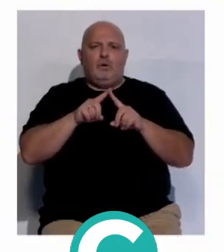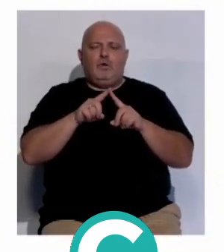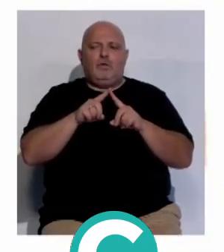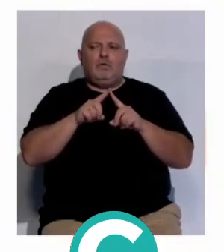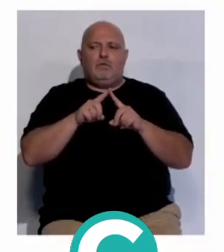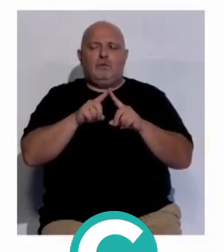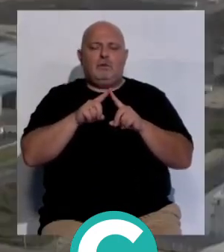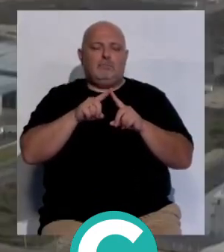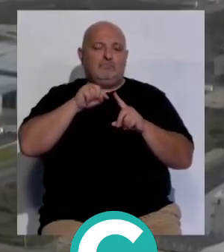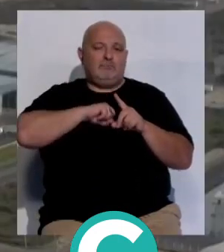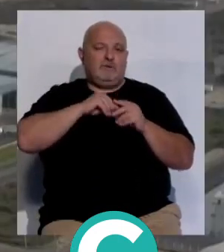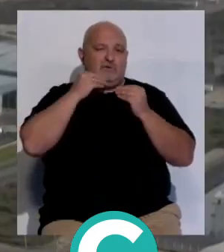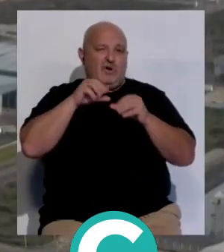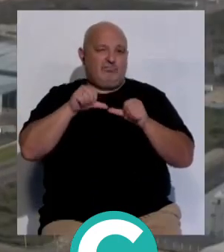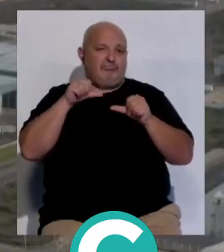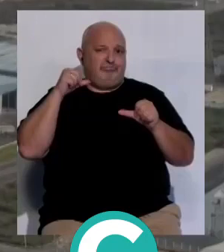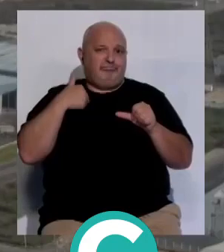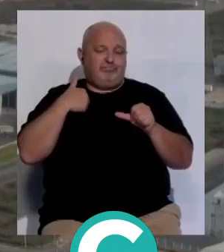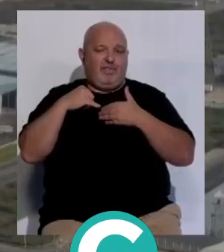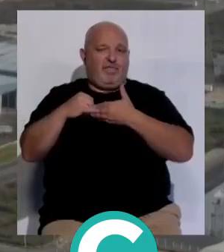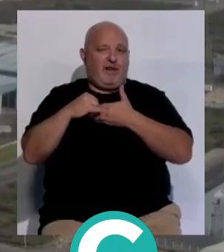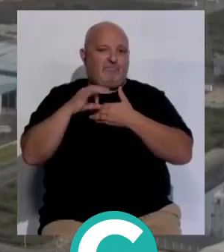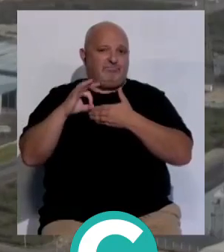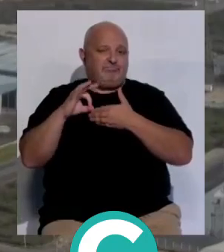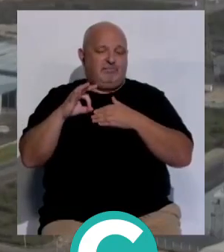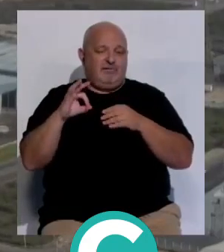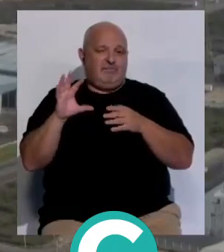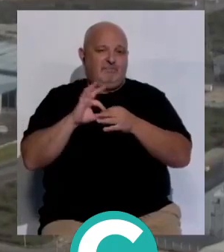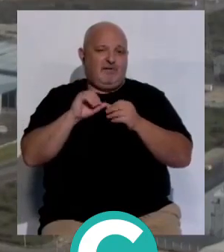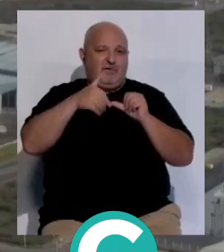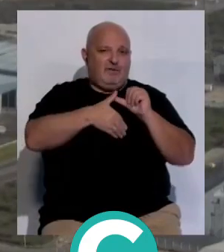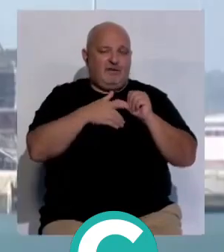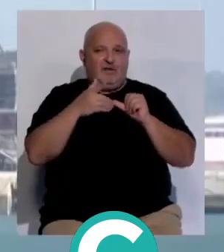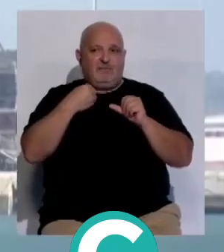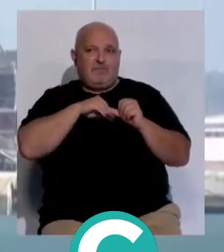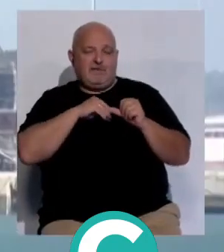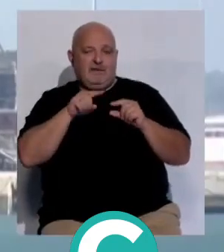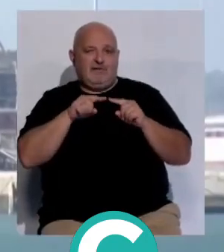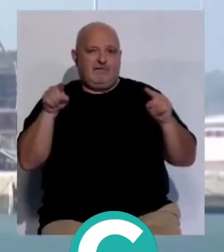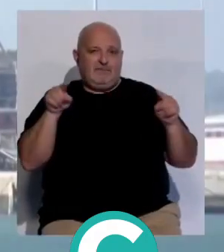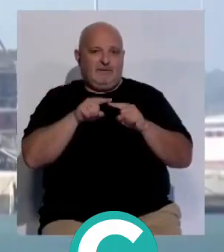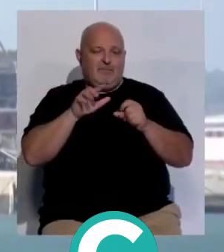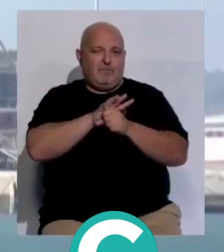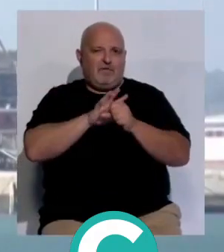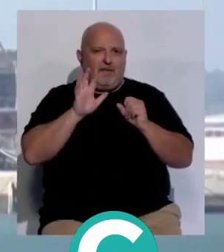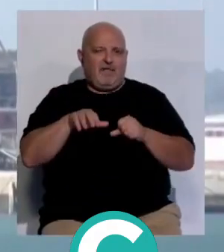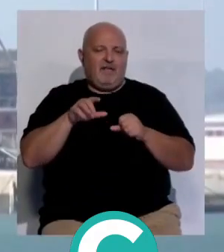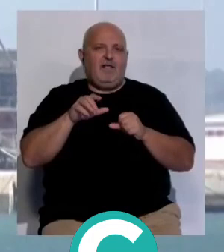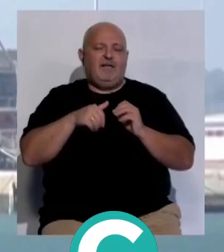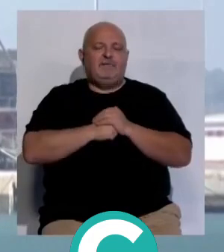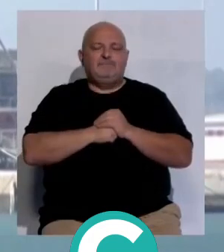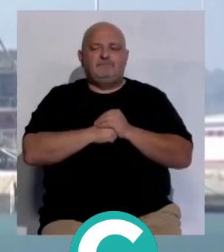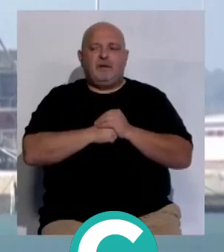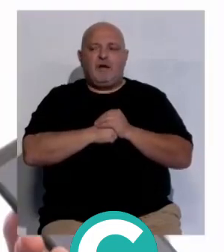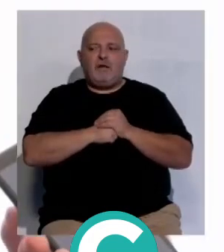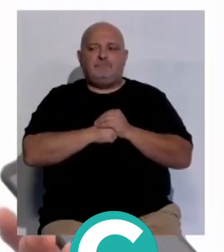tanto sentimental como histórica para nosotros por la cercanía y todos los lazos que nos unen con la provincia de Cádiz en Iberoamérica